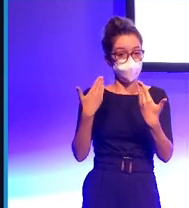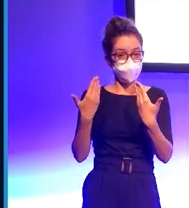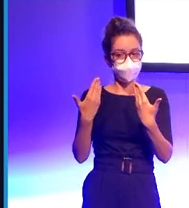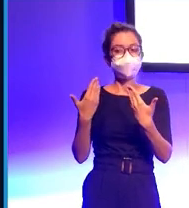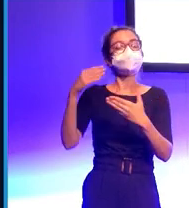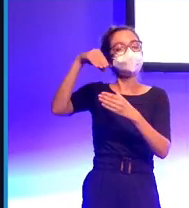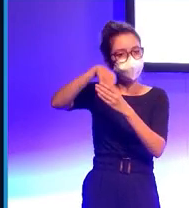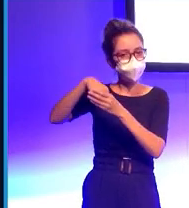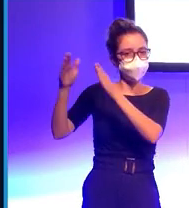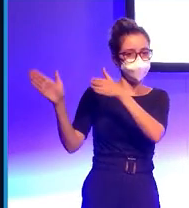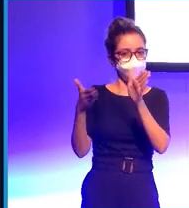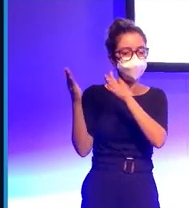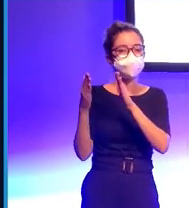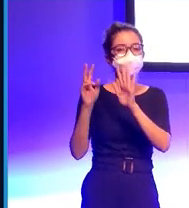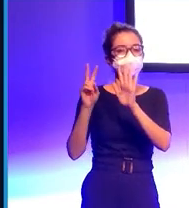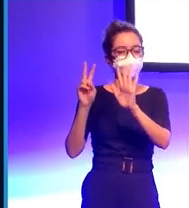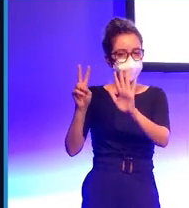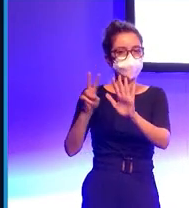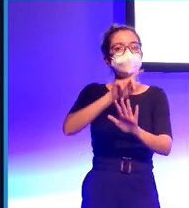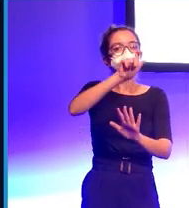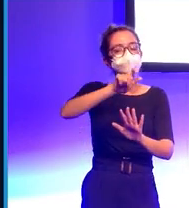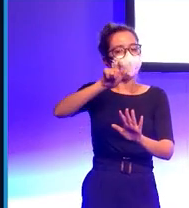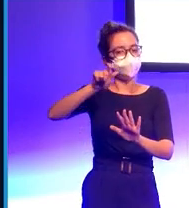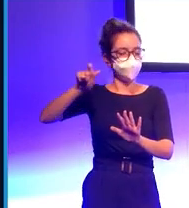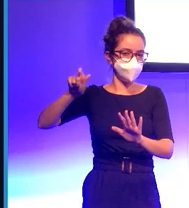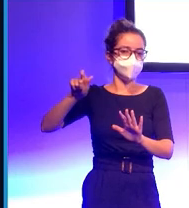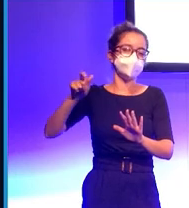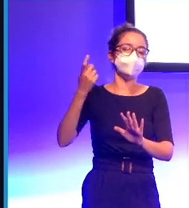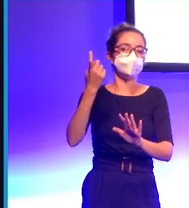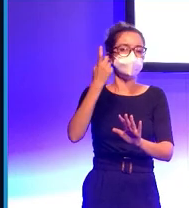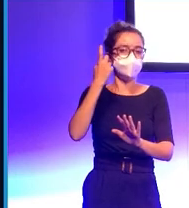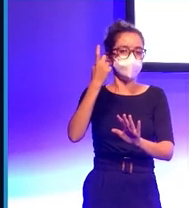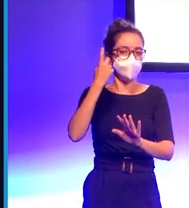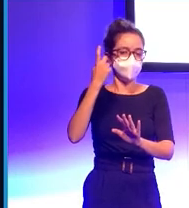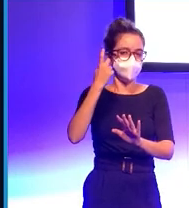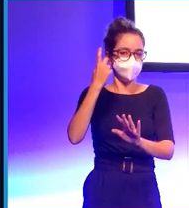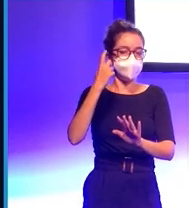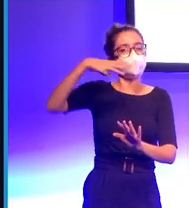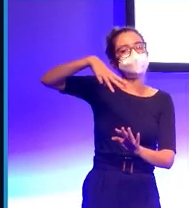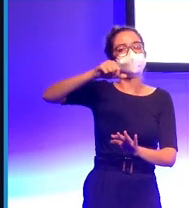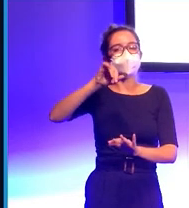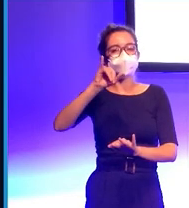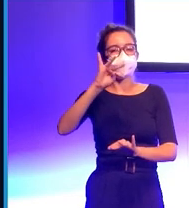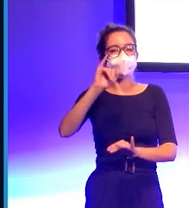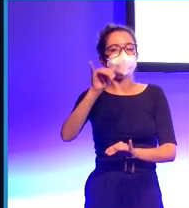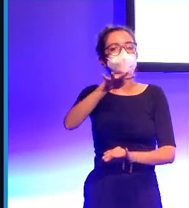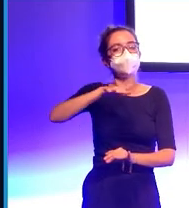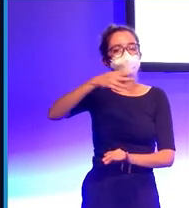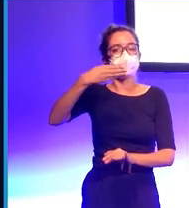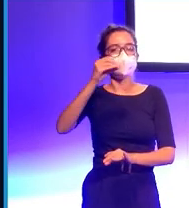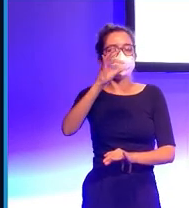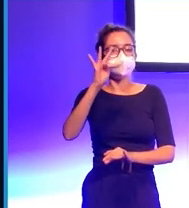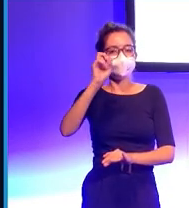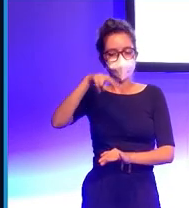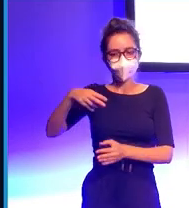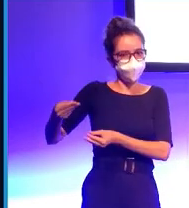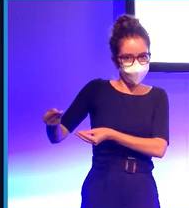el robot, hemos mandado estos robots a casa de estudiantes de MIT, esto es un estudio que se hizo en Boston y hemos estudiado hasta qué